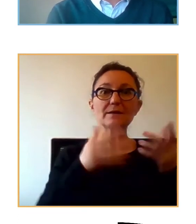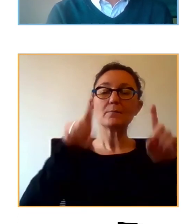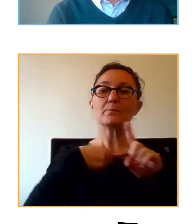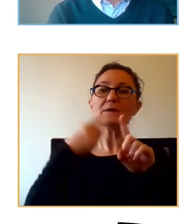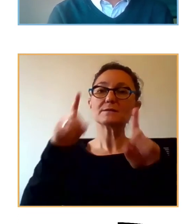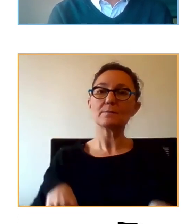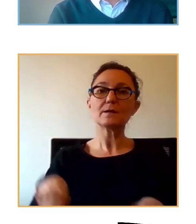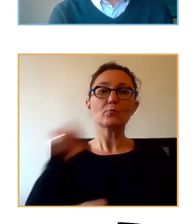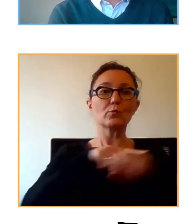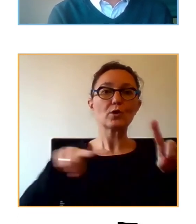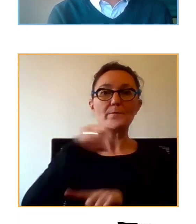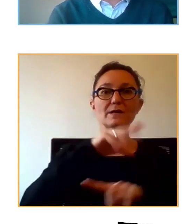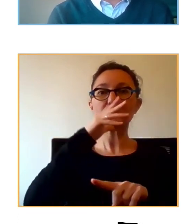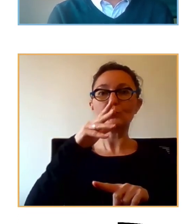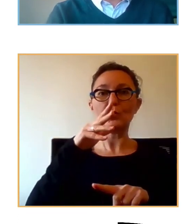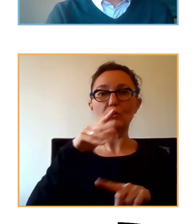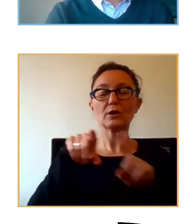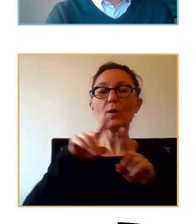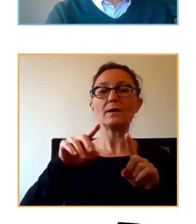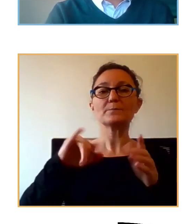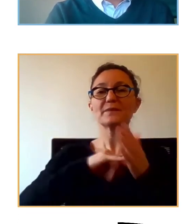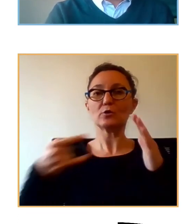el consumo reiterado de tecnologías y redes sociales.